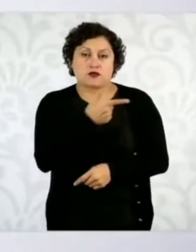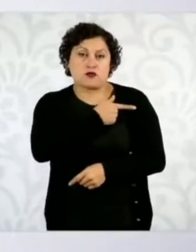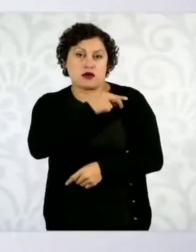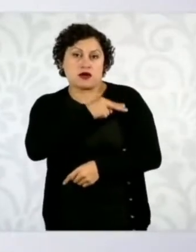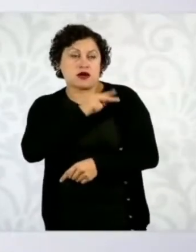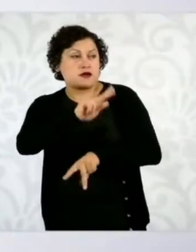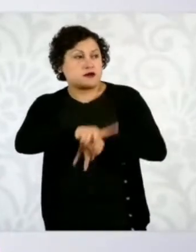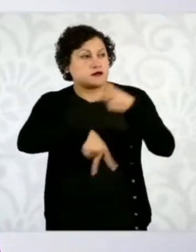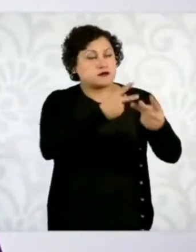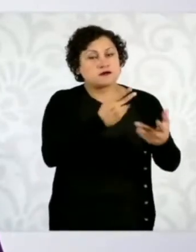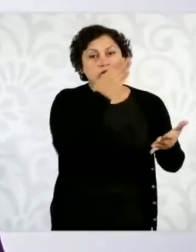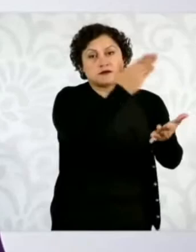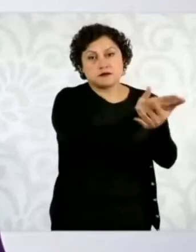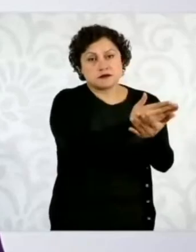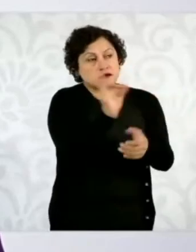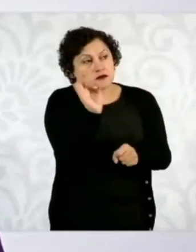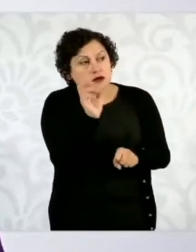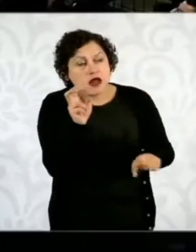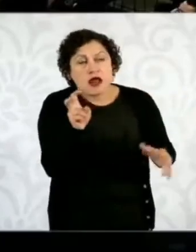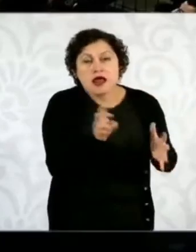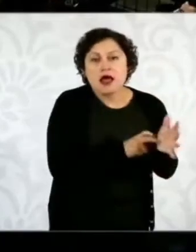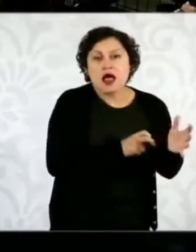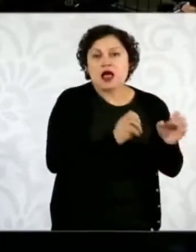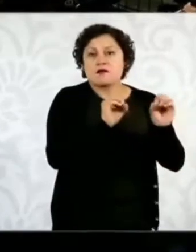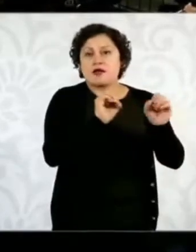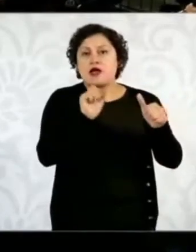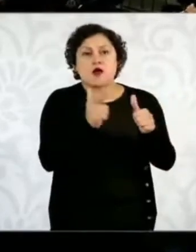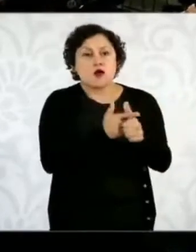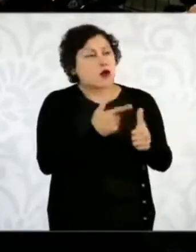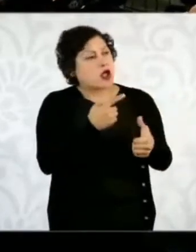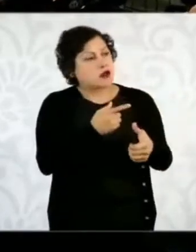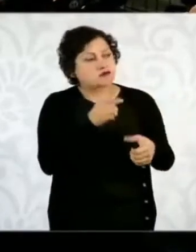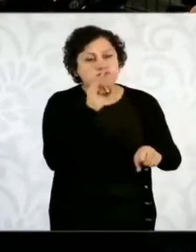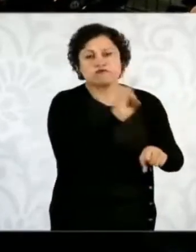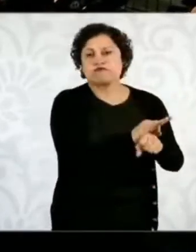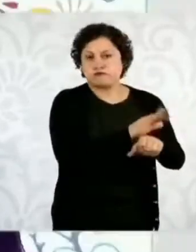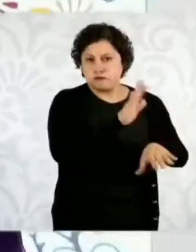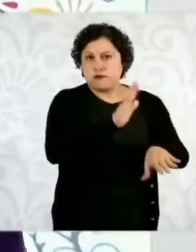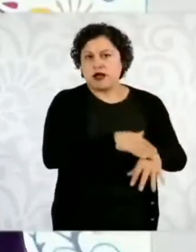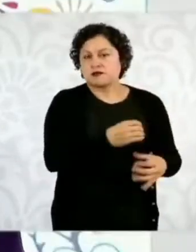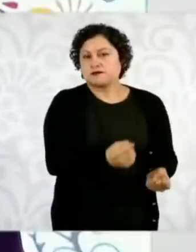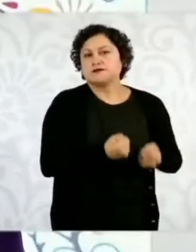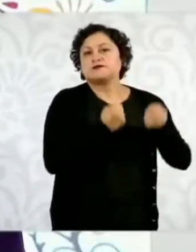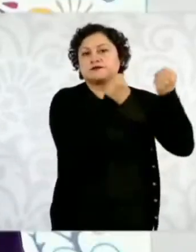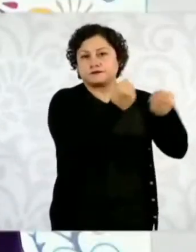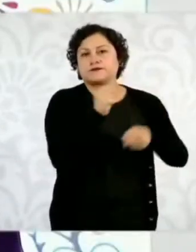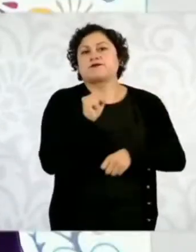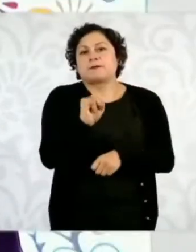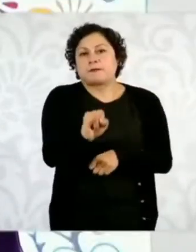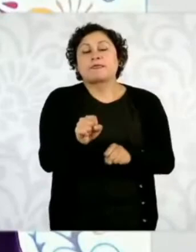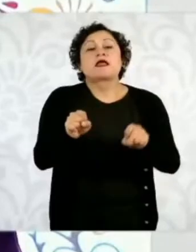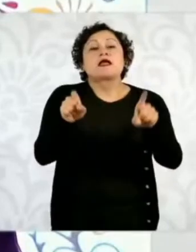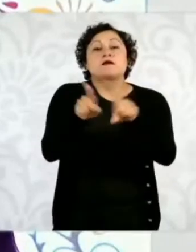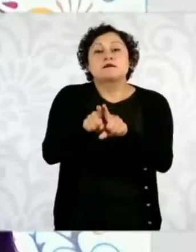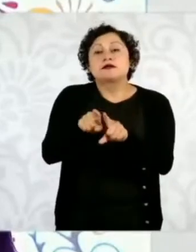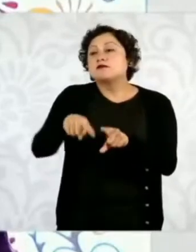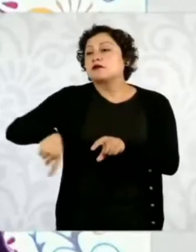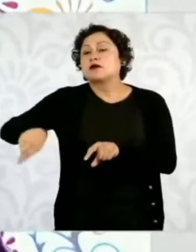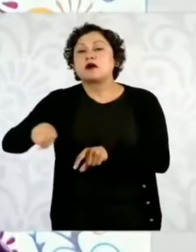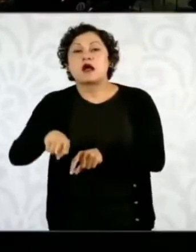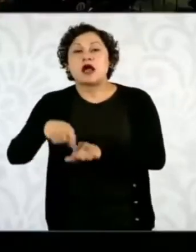ayer el general secretario visualizó y también se fortalecen las acciones de inteligencia e investigación.